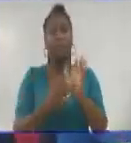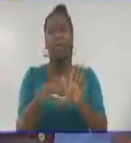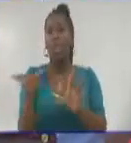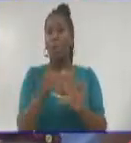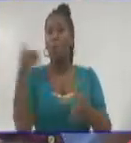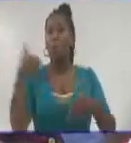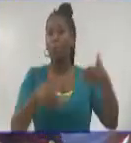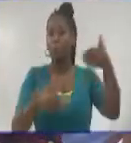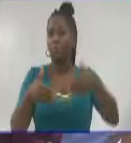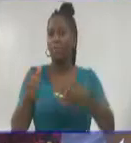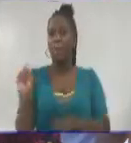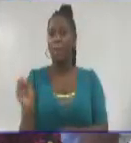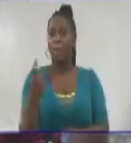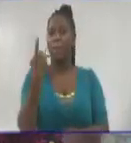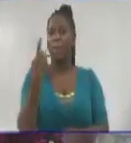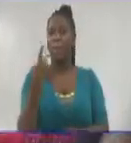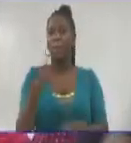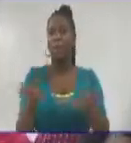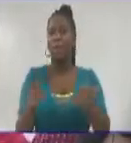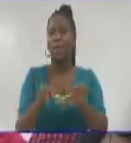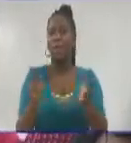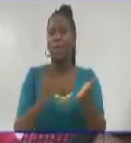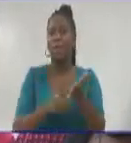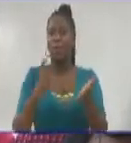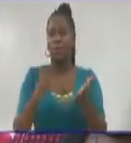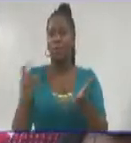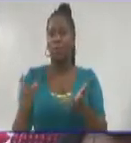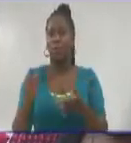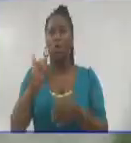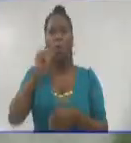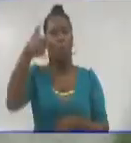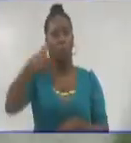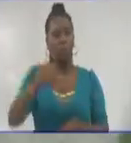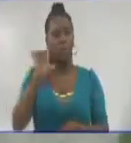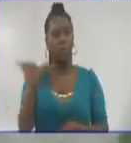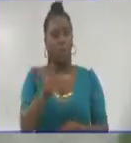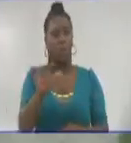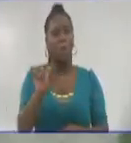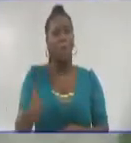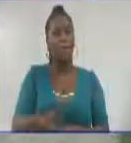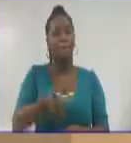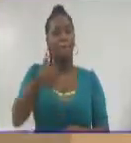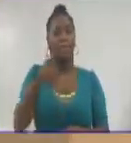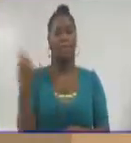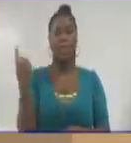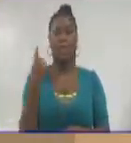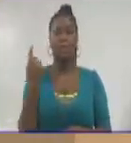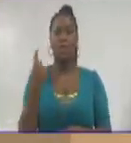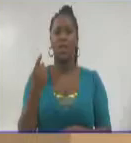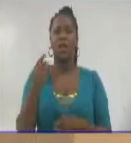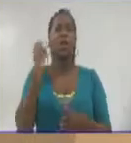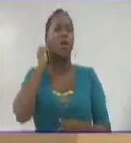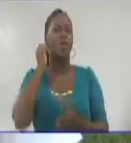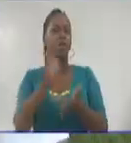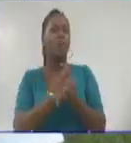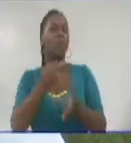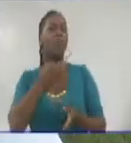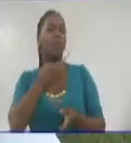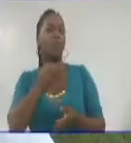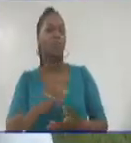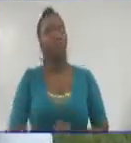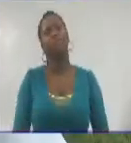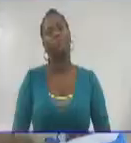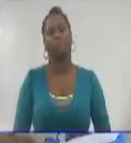igualmente el primer secretario de la UJTAC en Guantánamo, Lázaro Castellanos y los presidentes nacionales de la FEM y la FEO. Idol